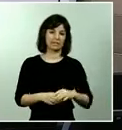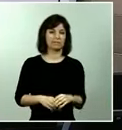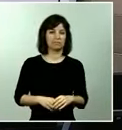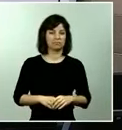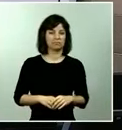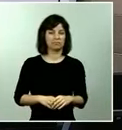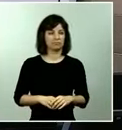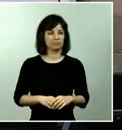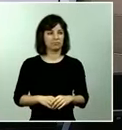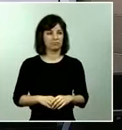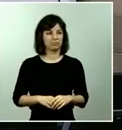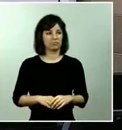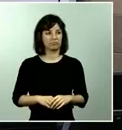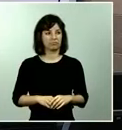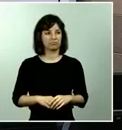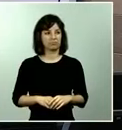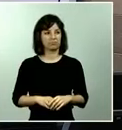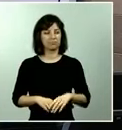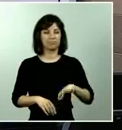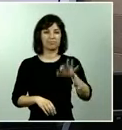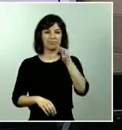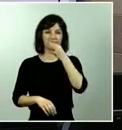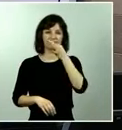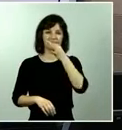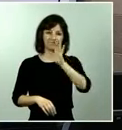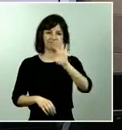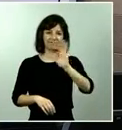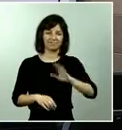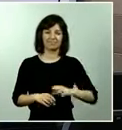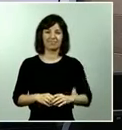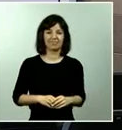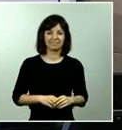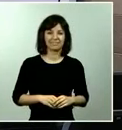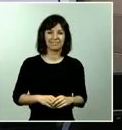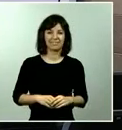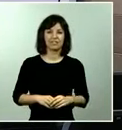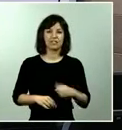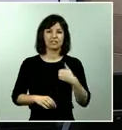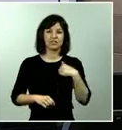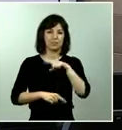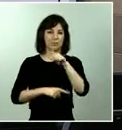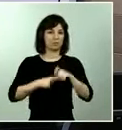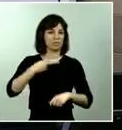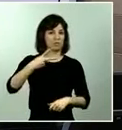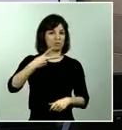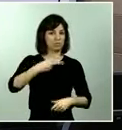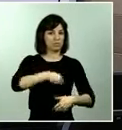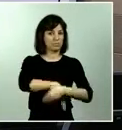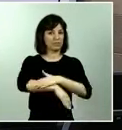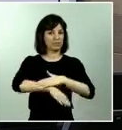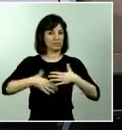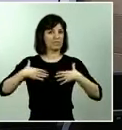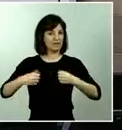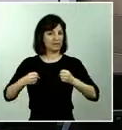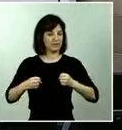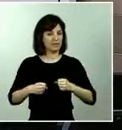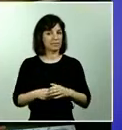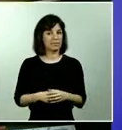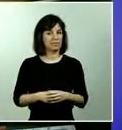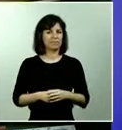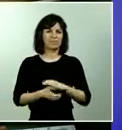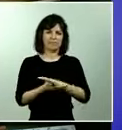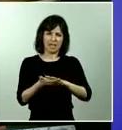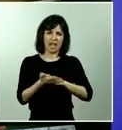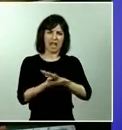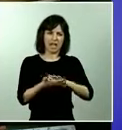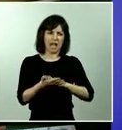buenas tardes soy Joseph Olson de Associated Press y tengo dos preguntas para ministros de sanidad se ha hablado mucho de sacrificio de